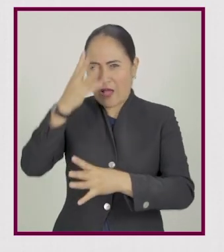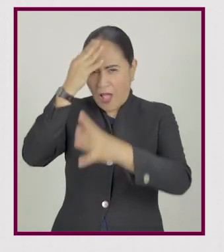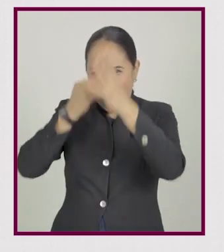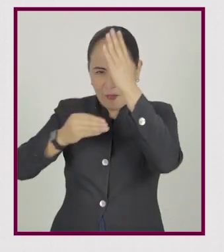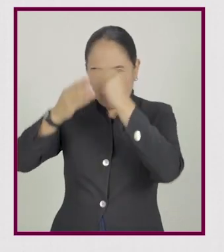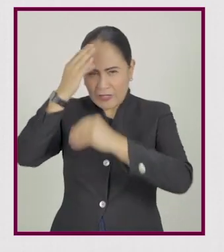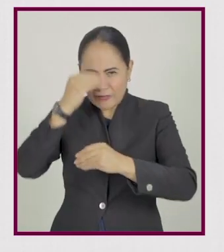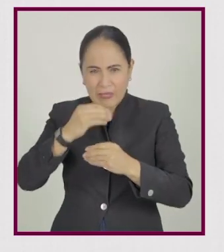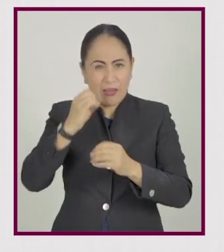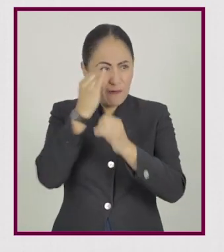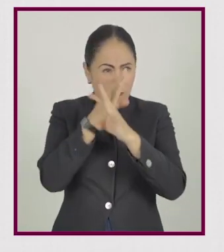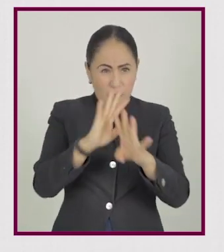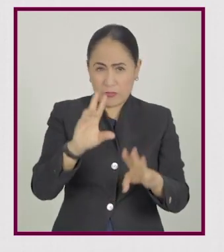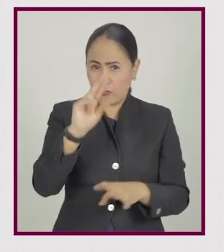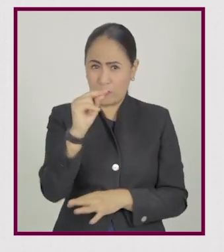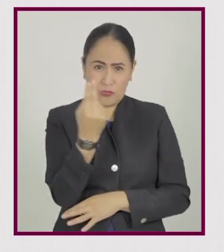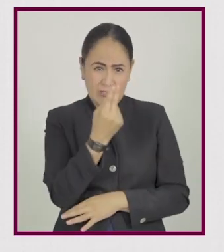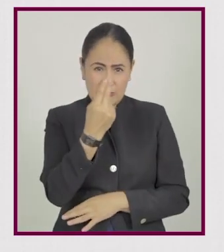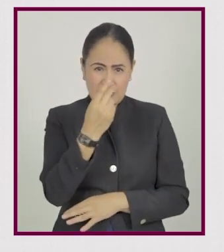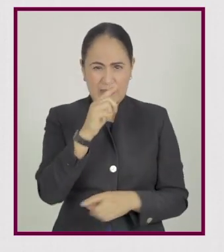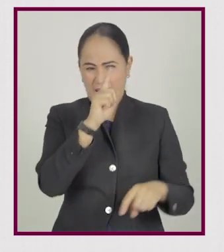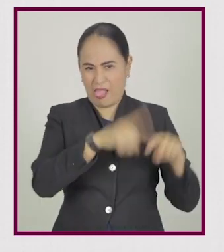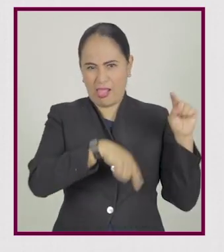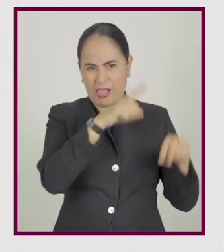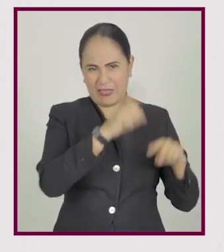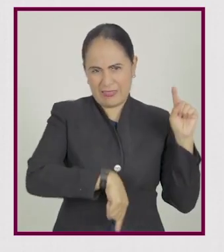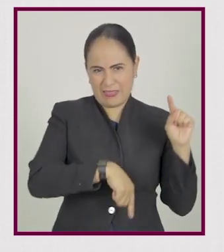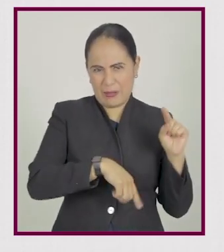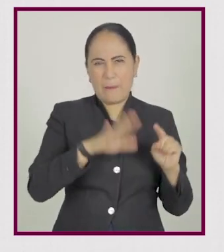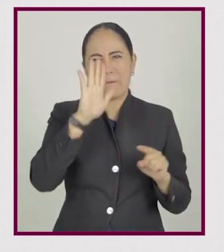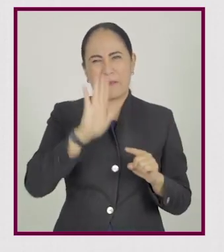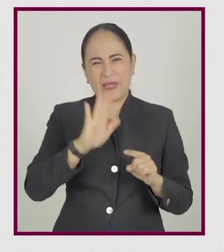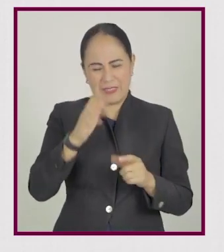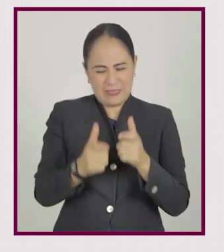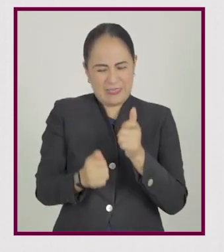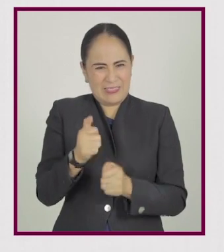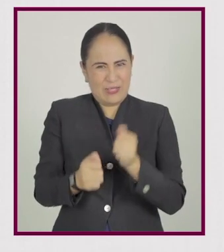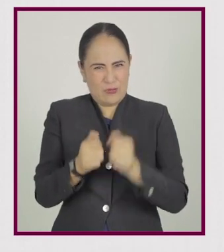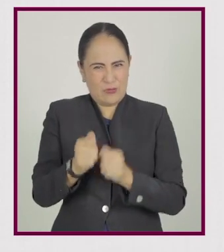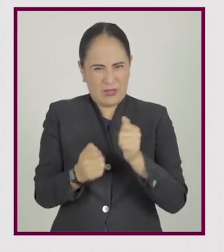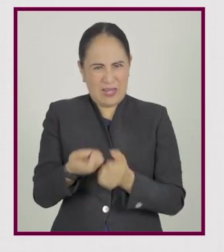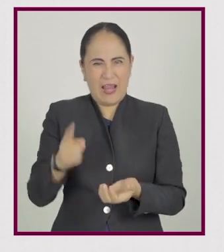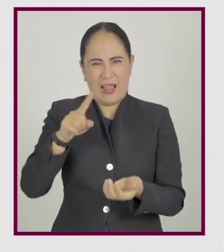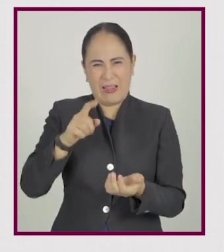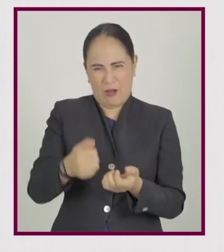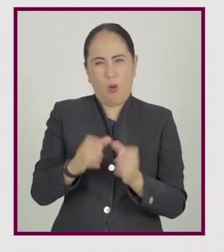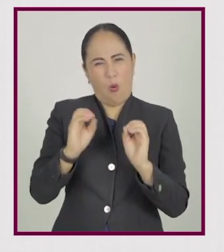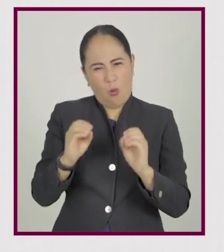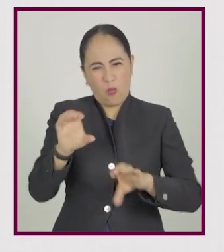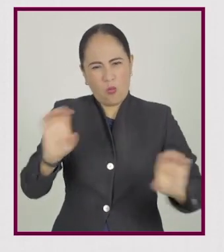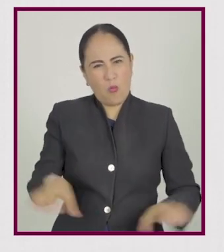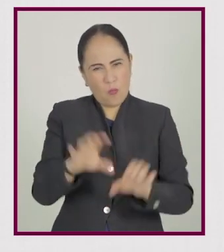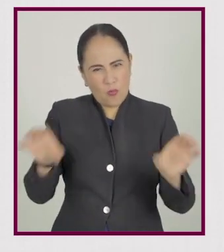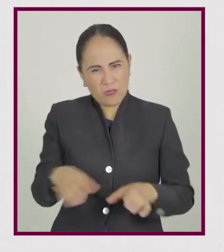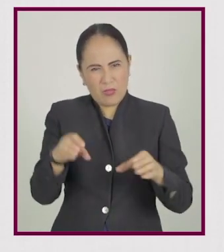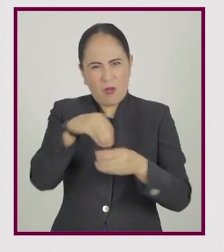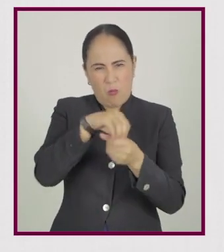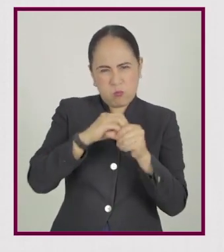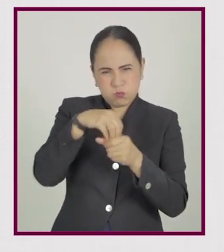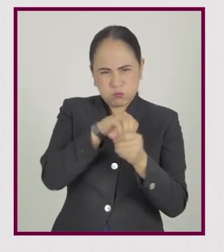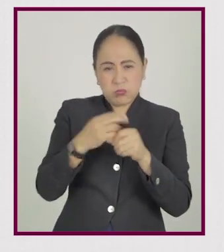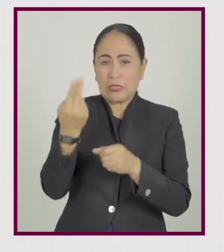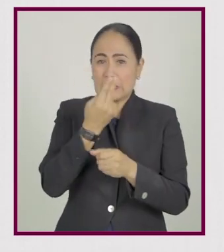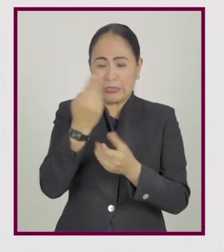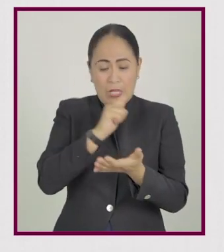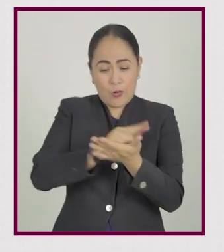necesitamos depurar información que no es relevante. Es como cuando la memoria de tu celular o de tu computadora se llenan y